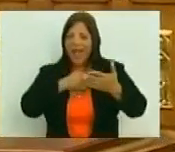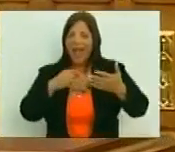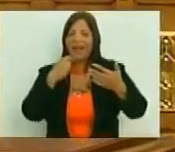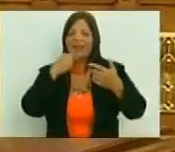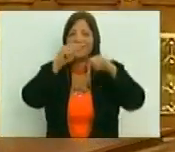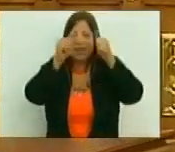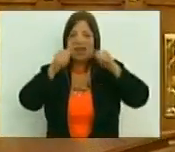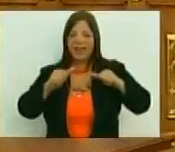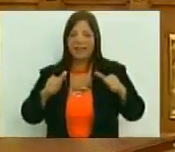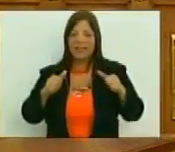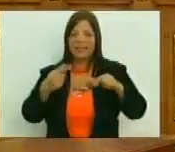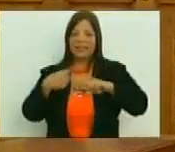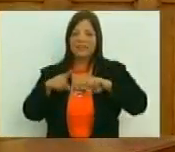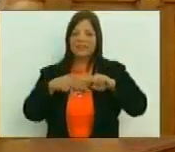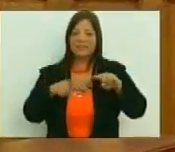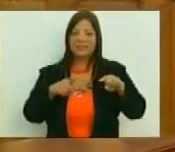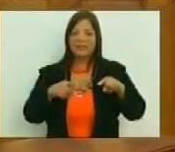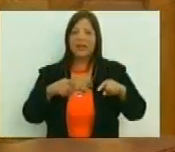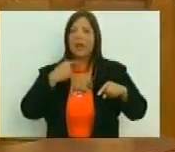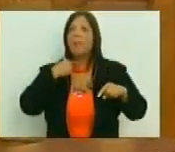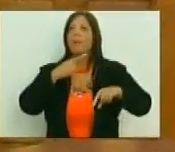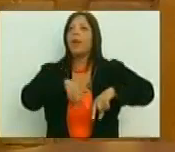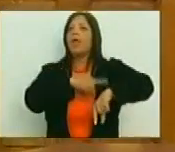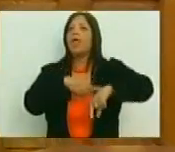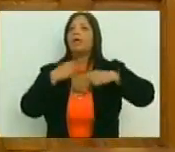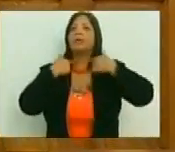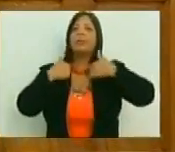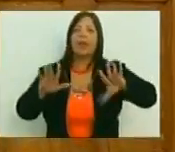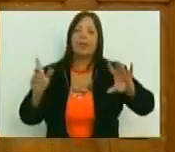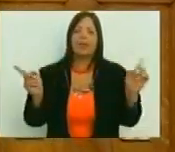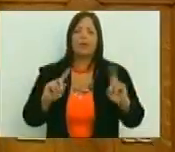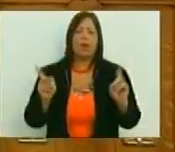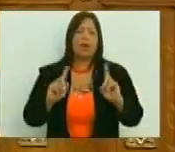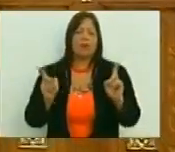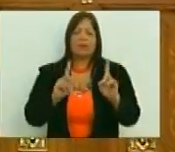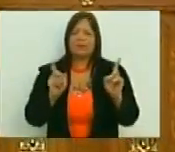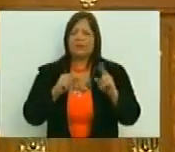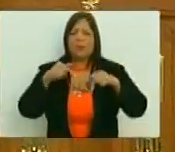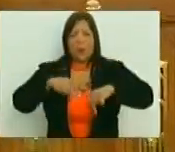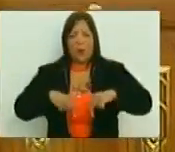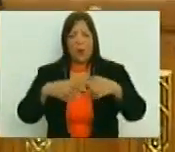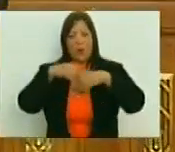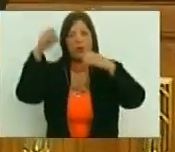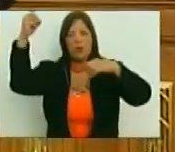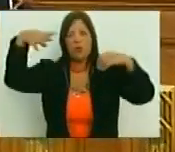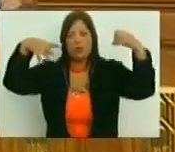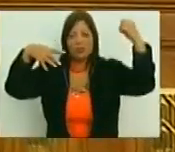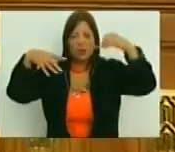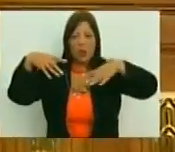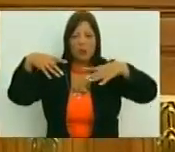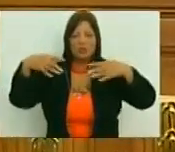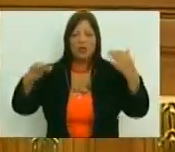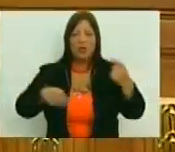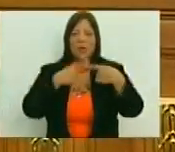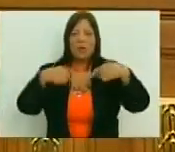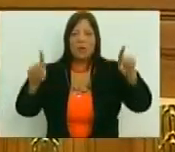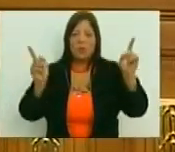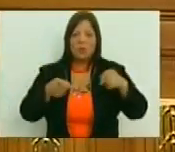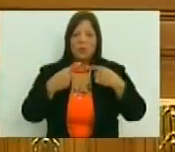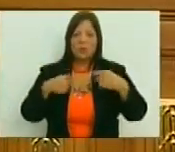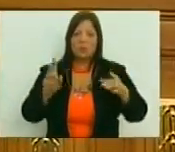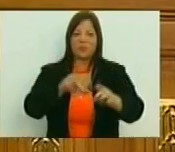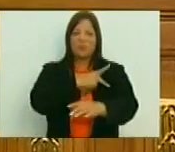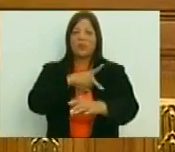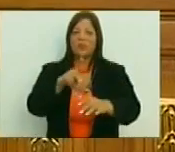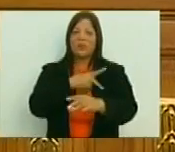y en vez de estar perdiendo el tiempo, quién sabe, atraídos por la oscuridad, hoy están en la luz a través de un instrumento musical, a través de una